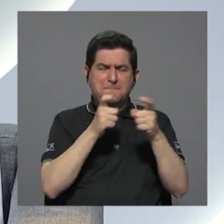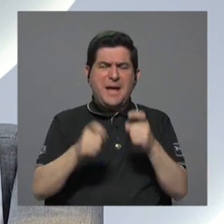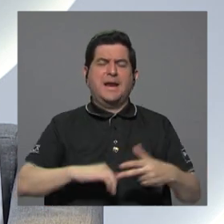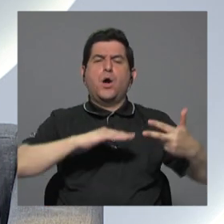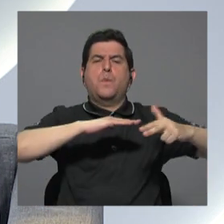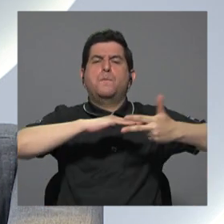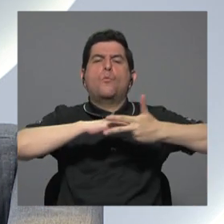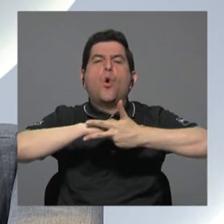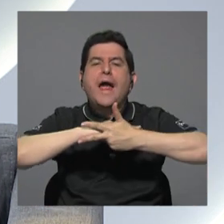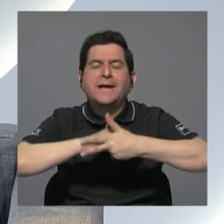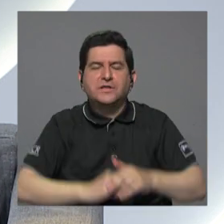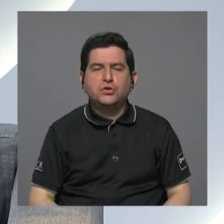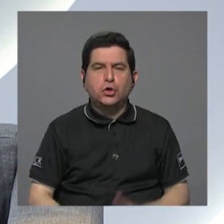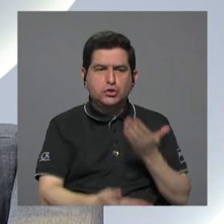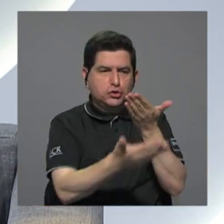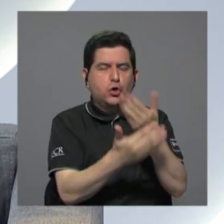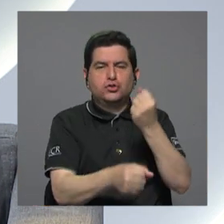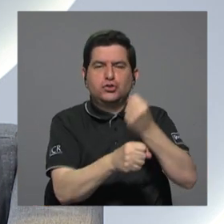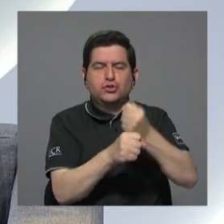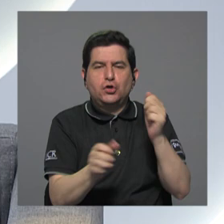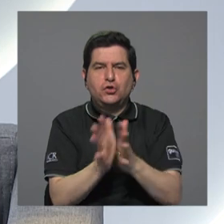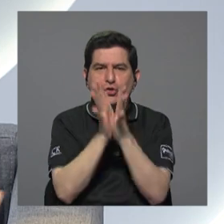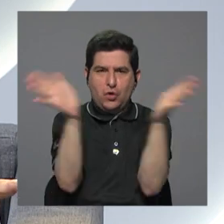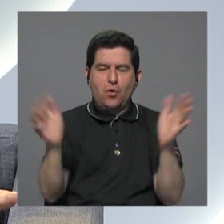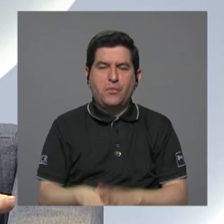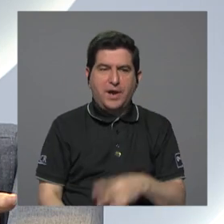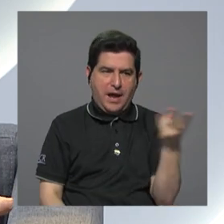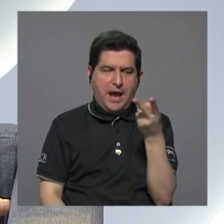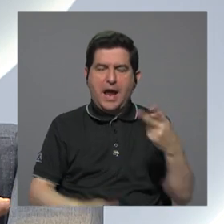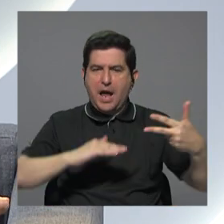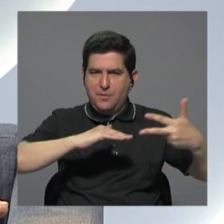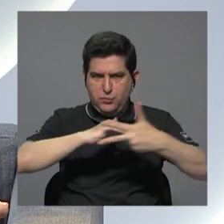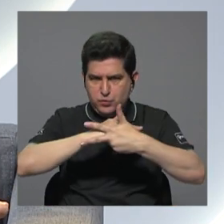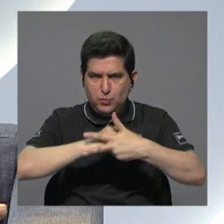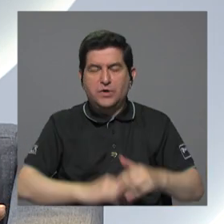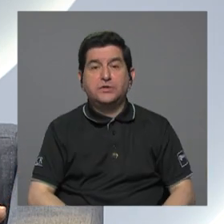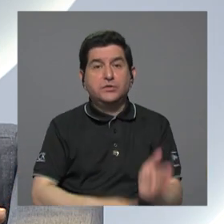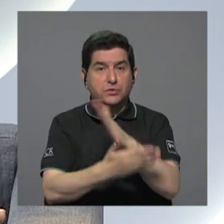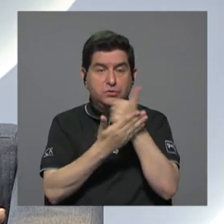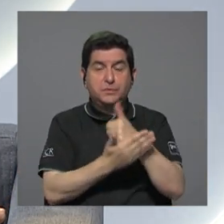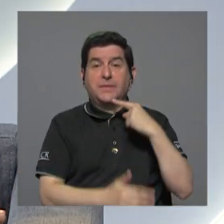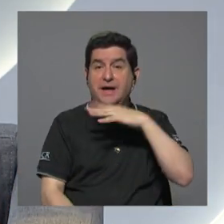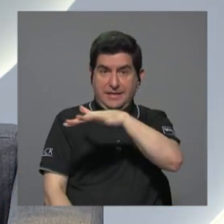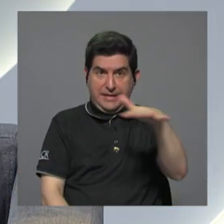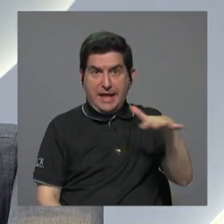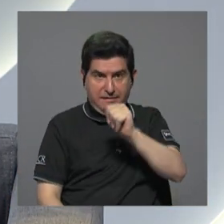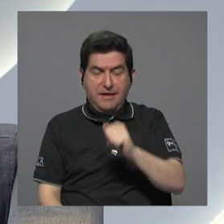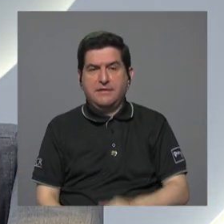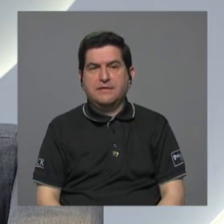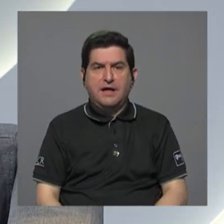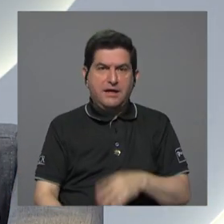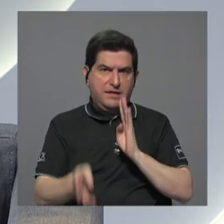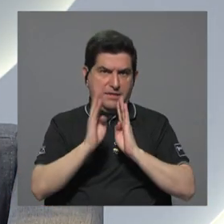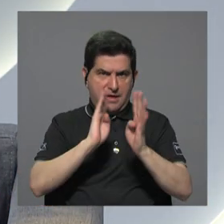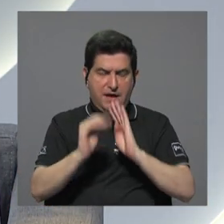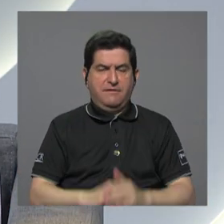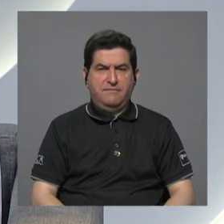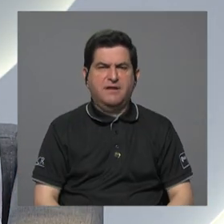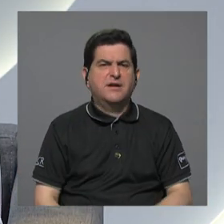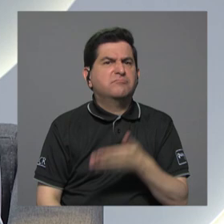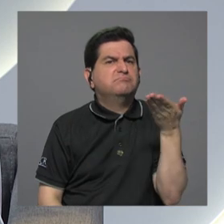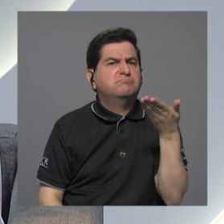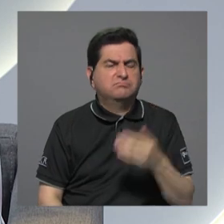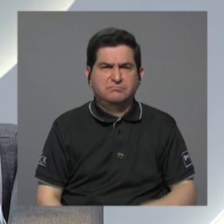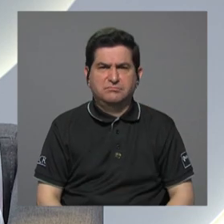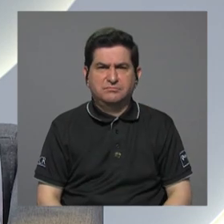puertos. Las concesiones de obra pública en ambos puertos son parte de la realidad. Estamos hablando tanto de